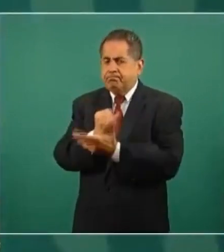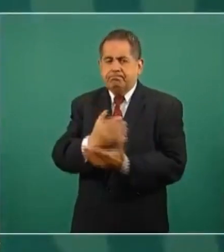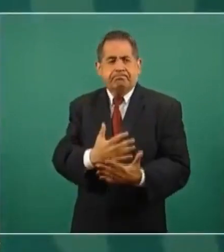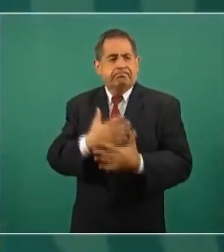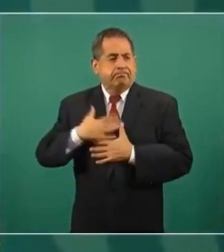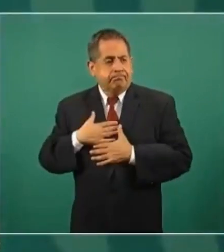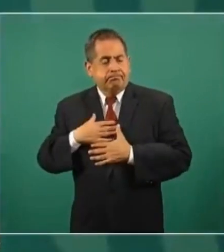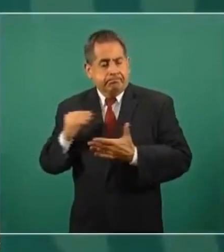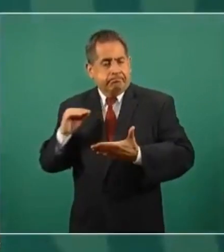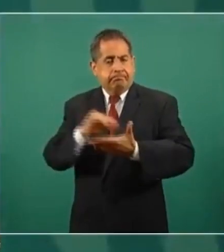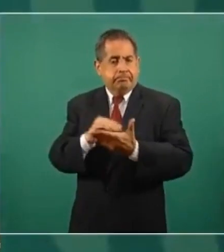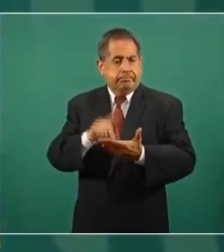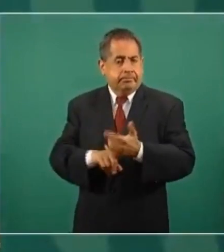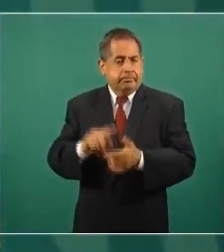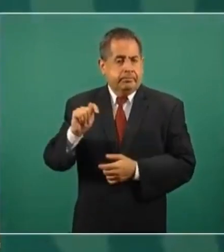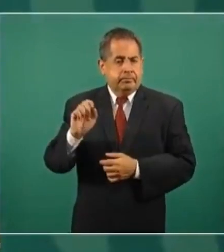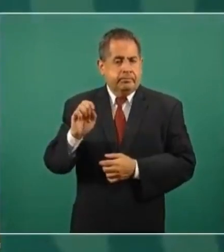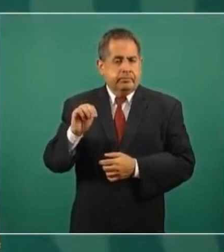el T-MEC.